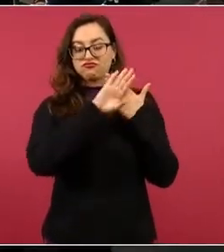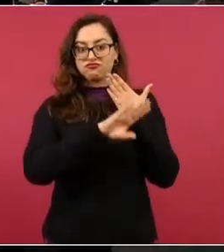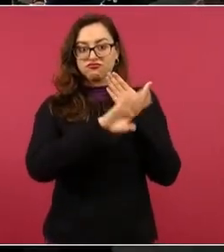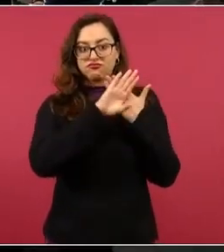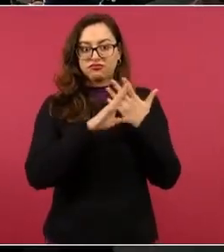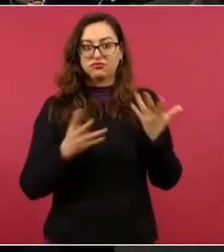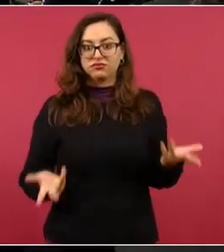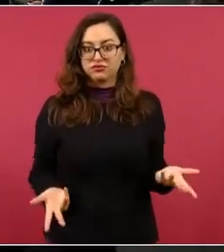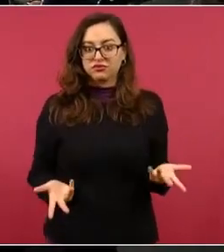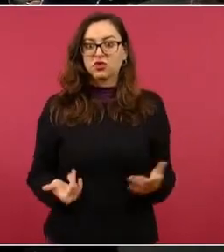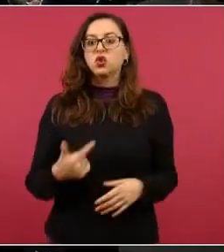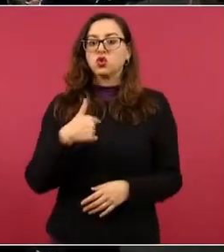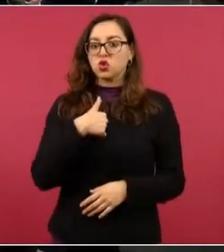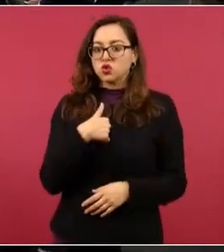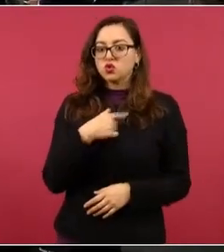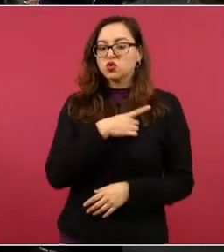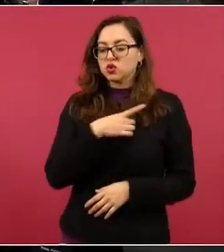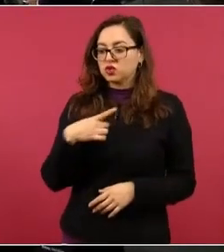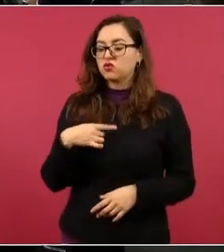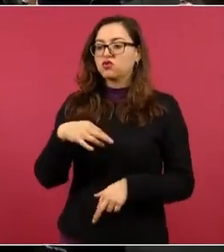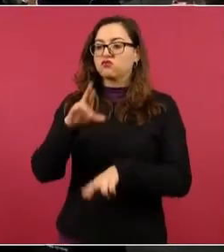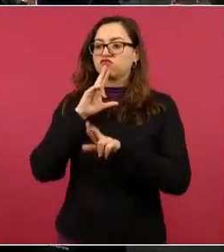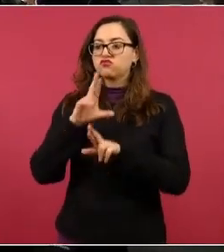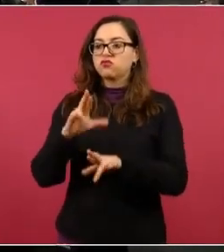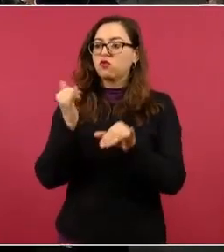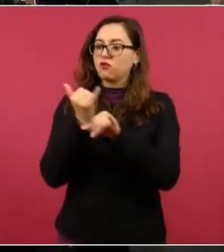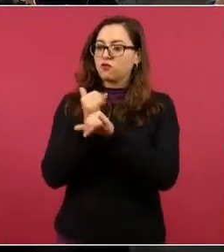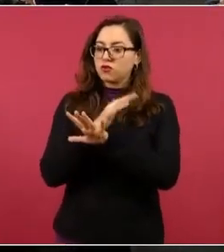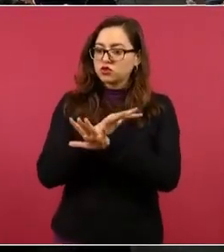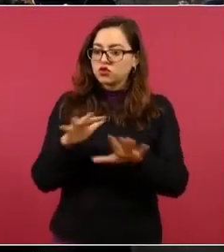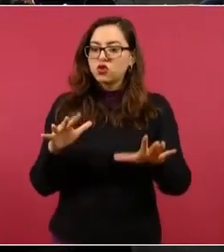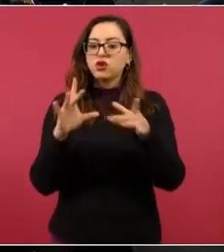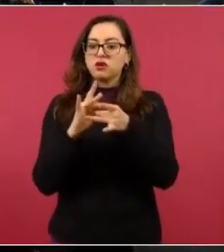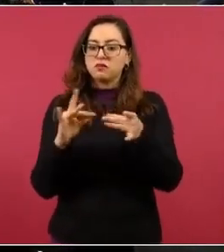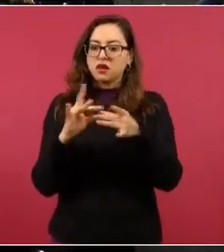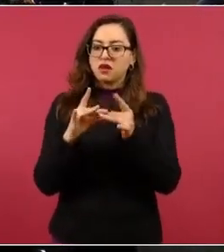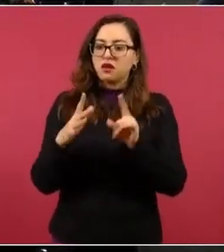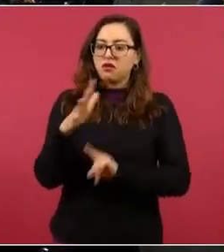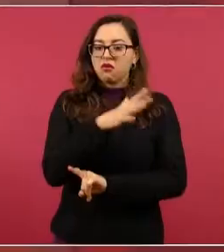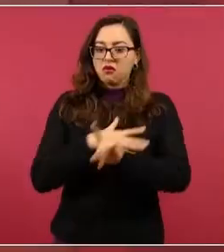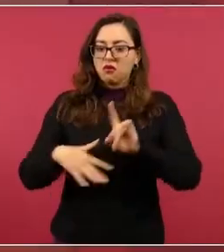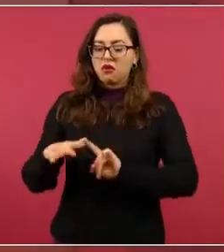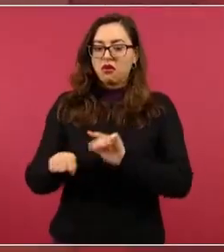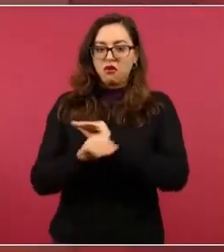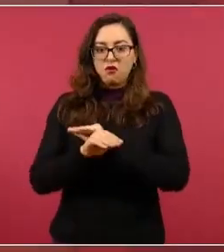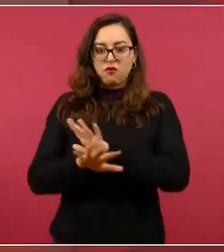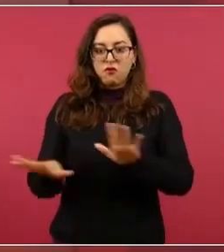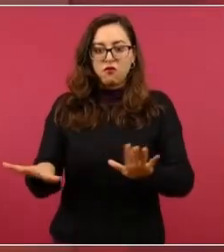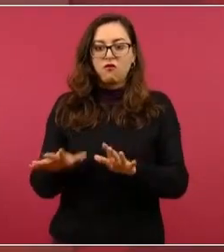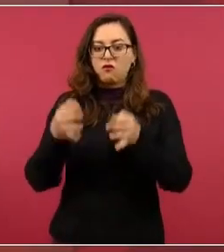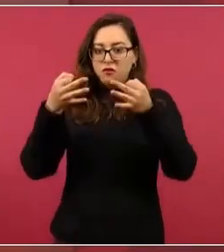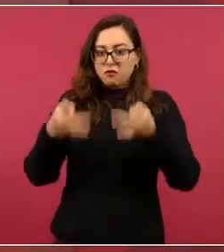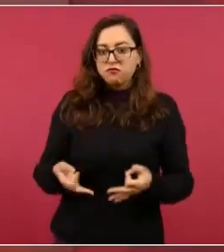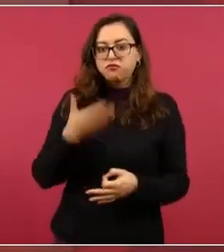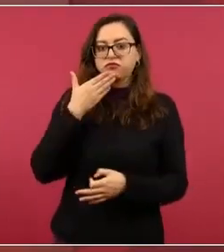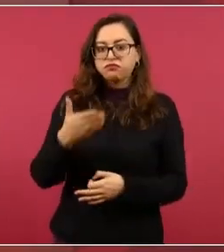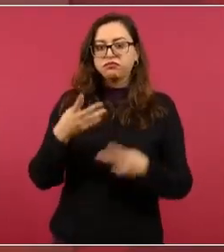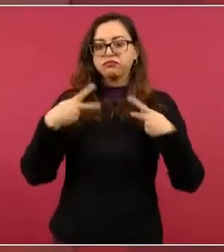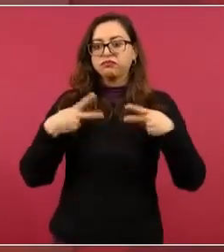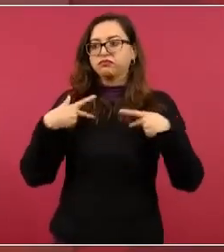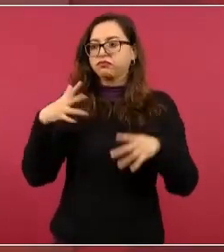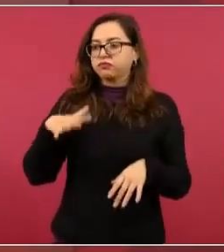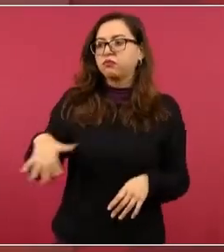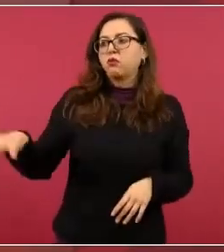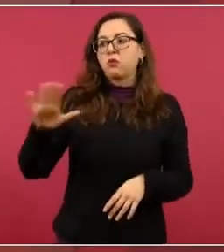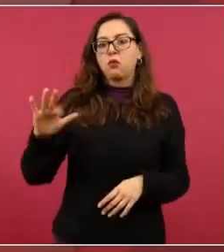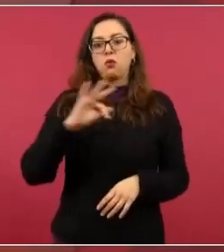cuando se informa y se orienta y se concientiza, las cosas son distintas, pueden